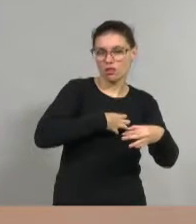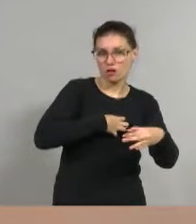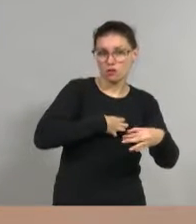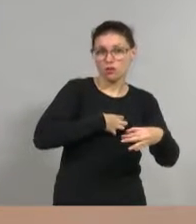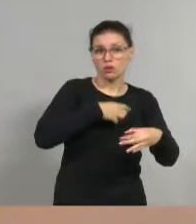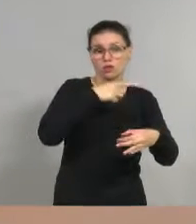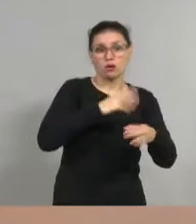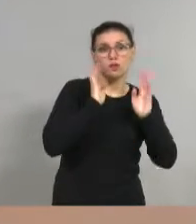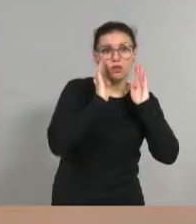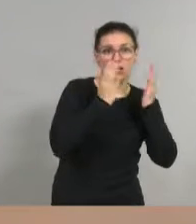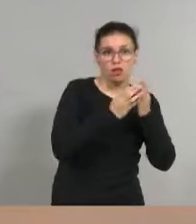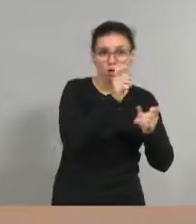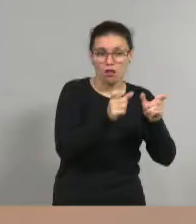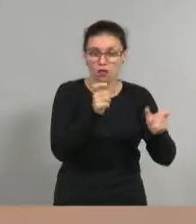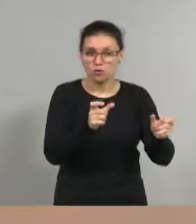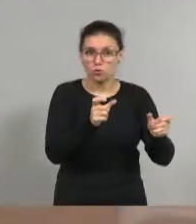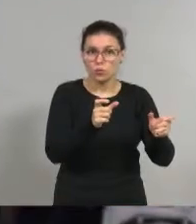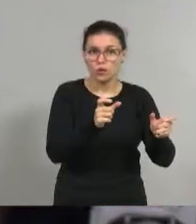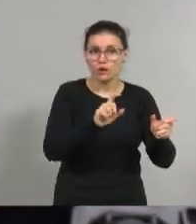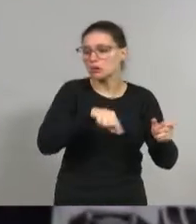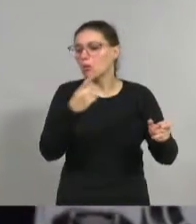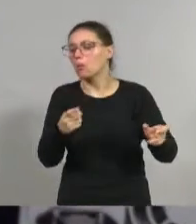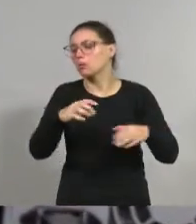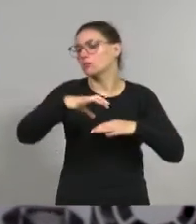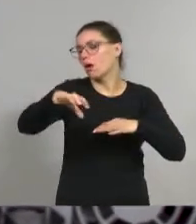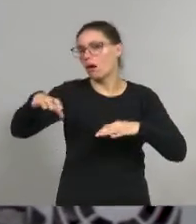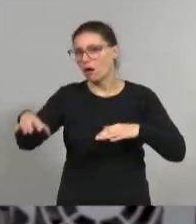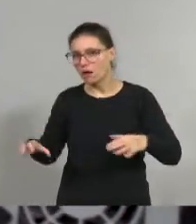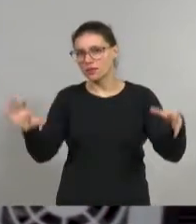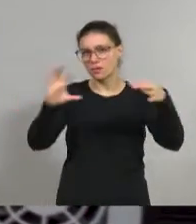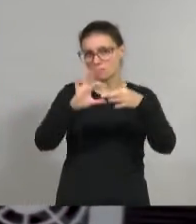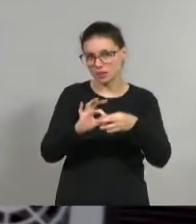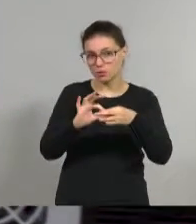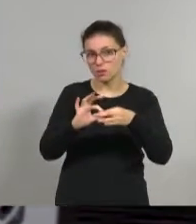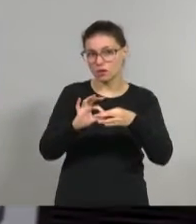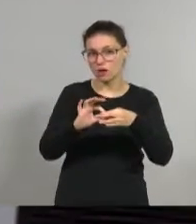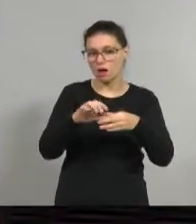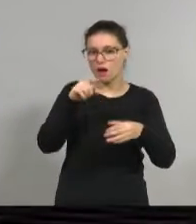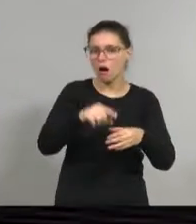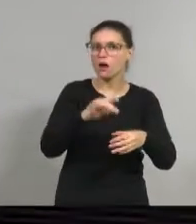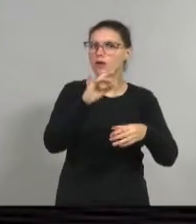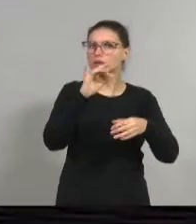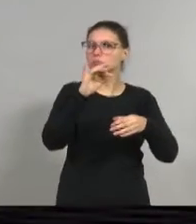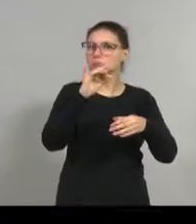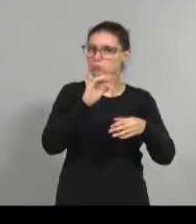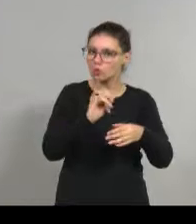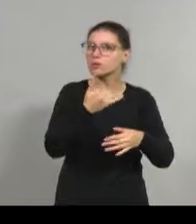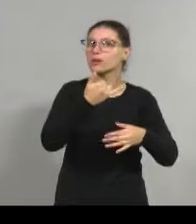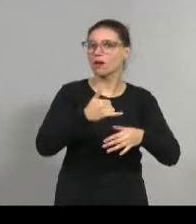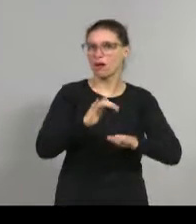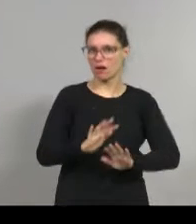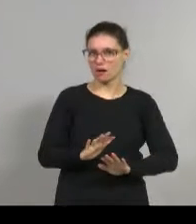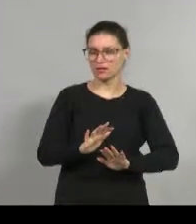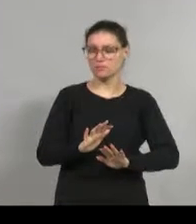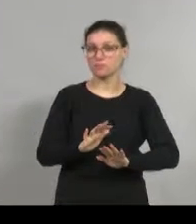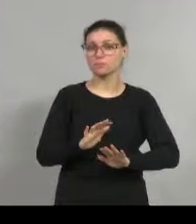las estudiantes con miembros de distintas áreas de la universidad. Entonces ya la complejidad se manifiesta en la heterogeneidad del